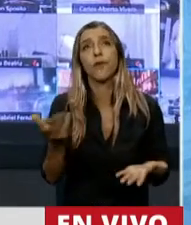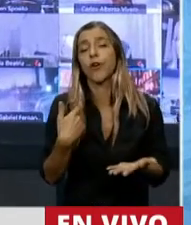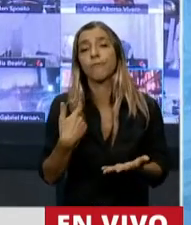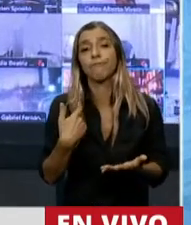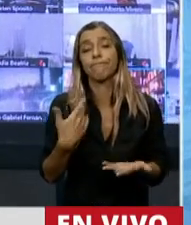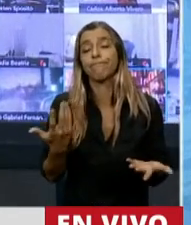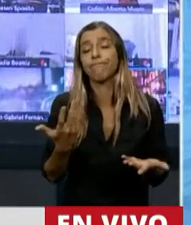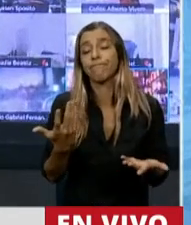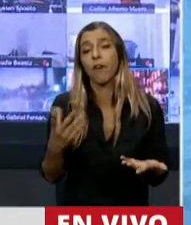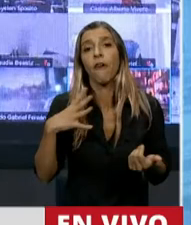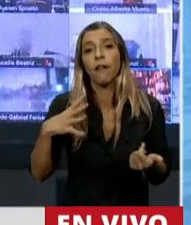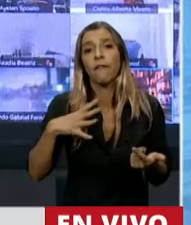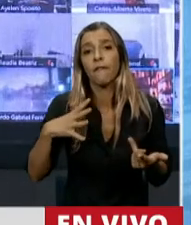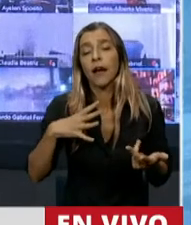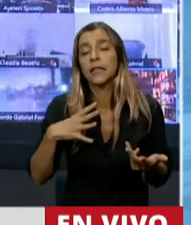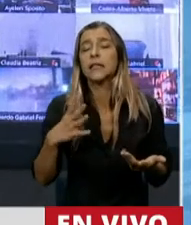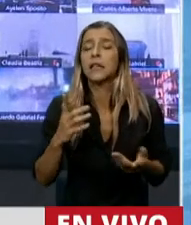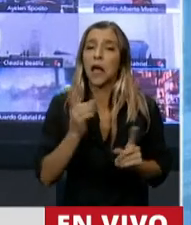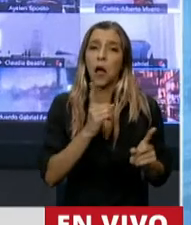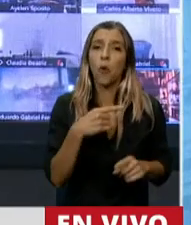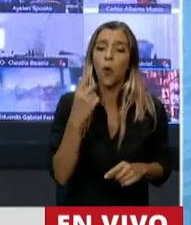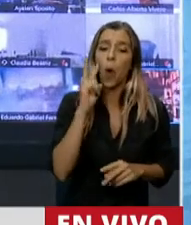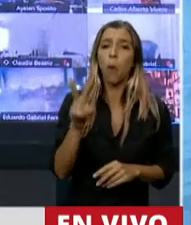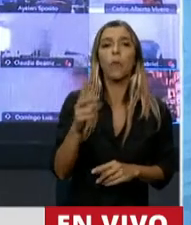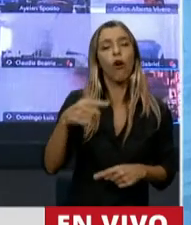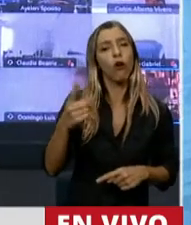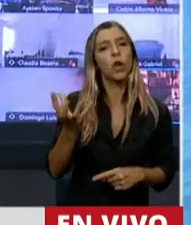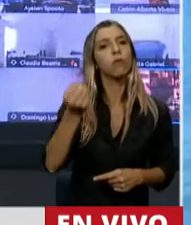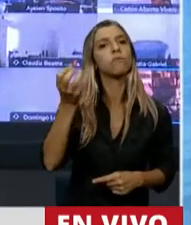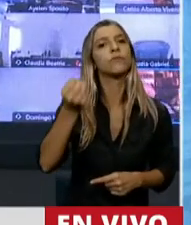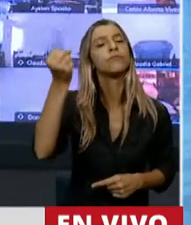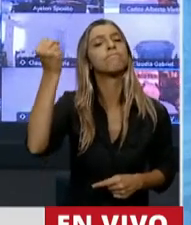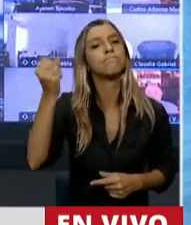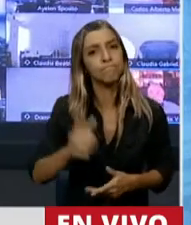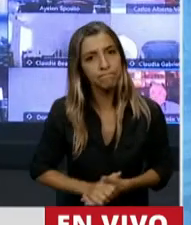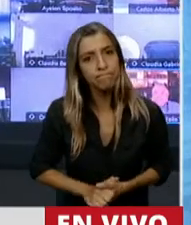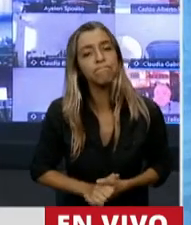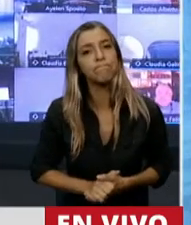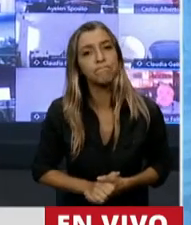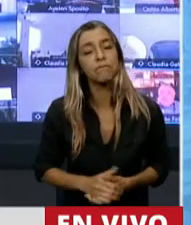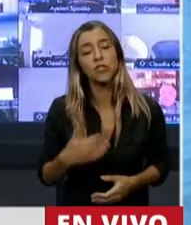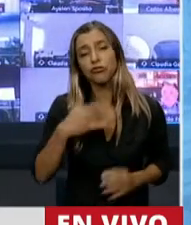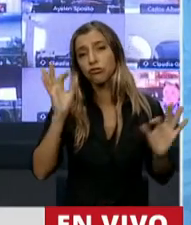Pero eso sí, nunca imaginamos en nuestra vida vivir en pandemia.